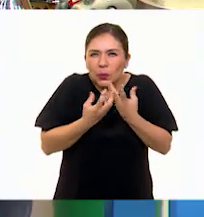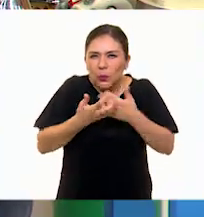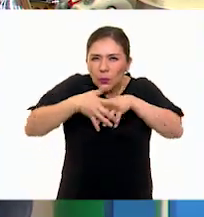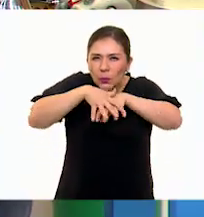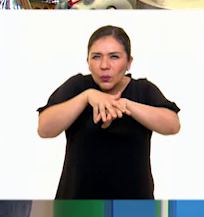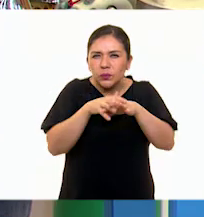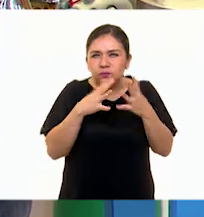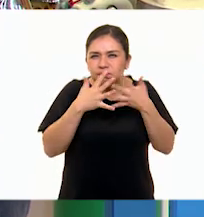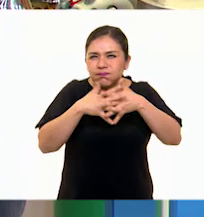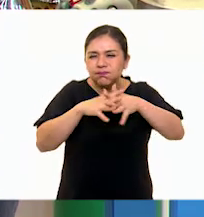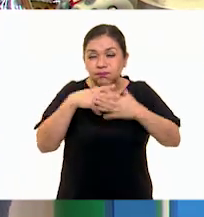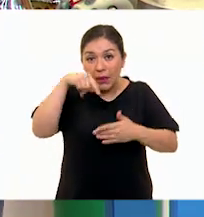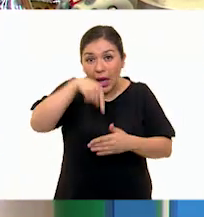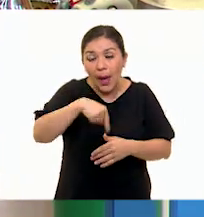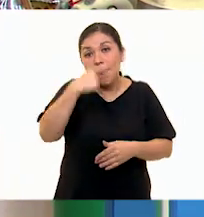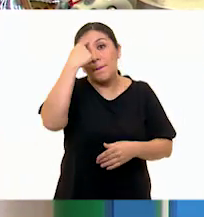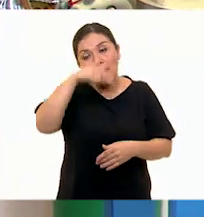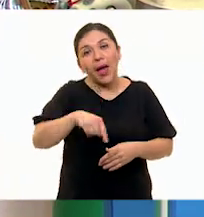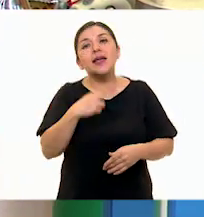que pueda